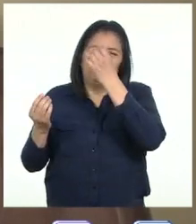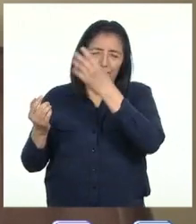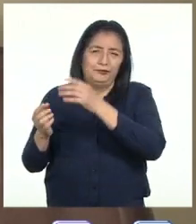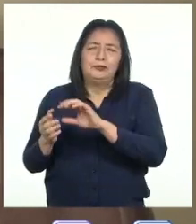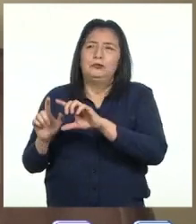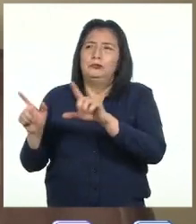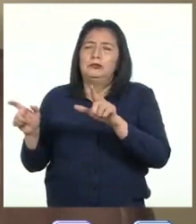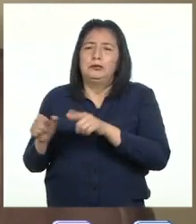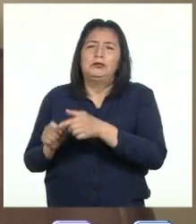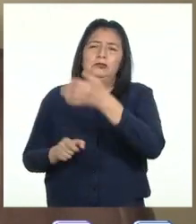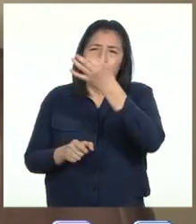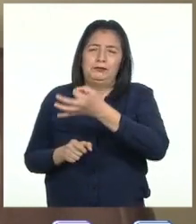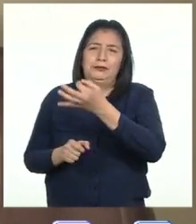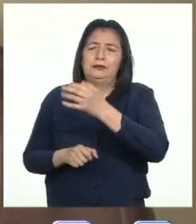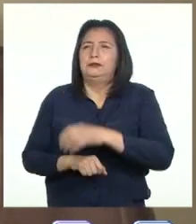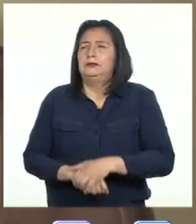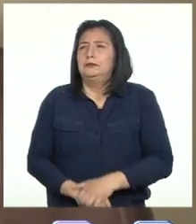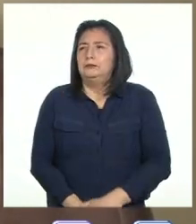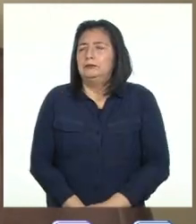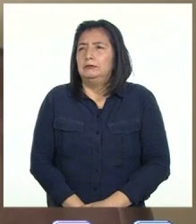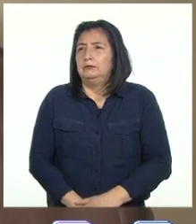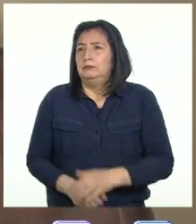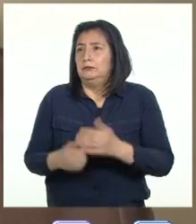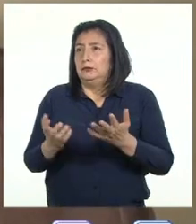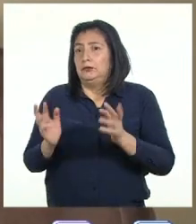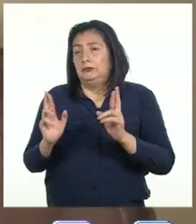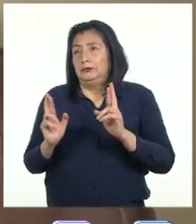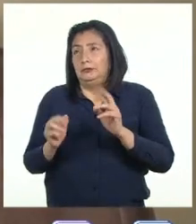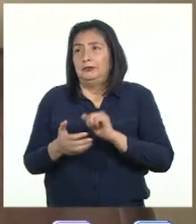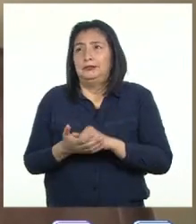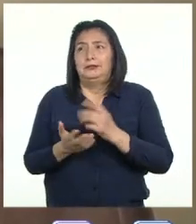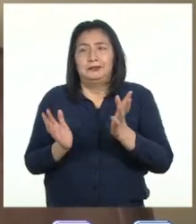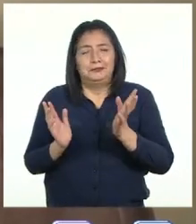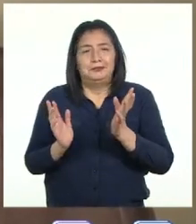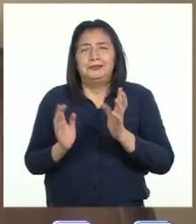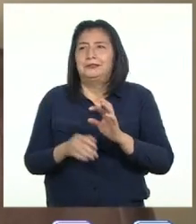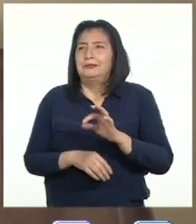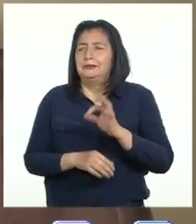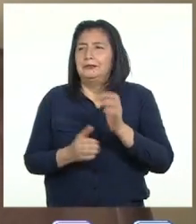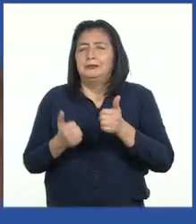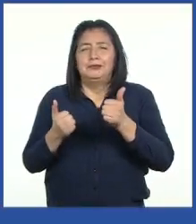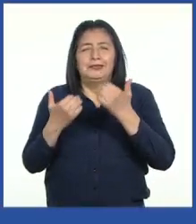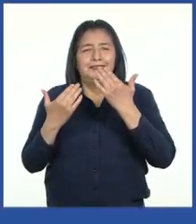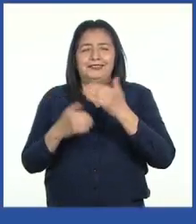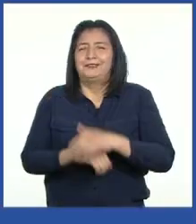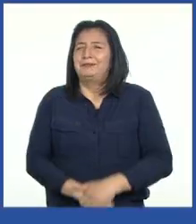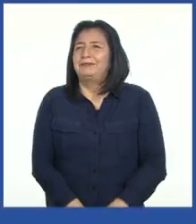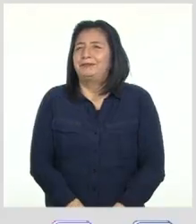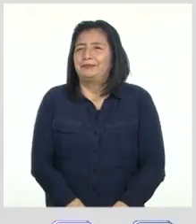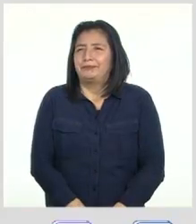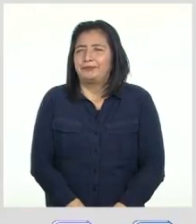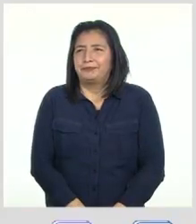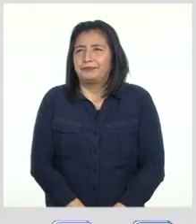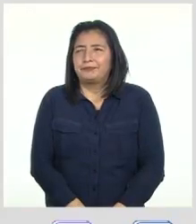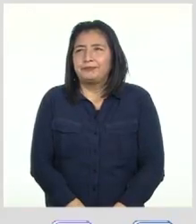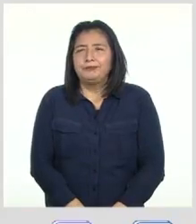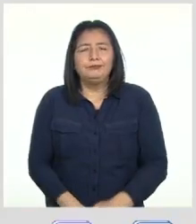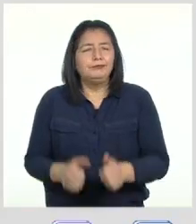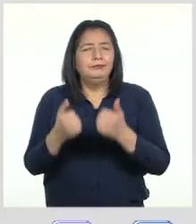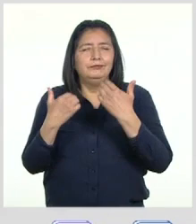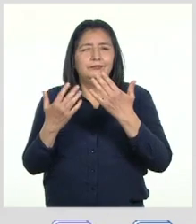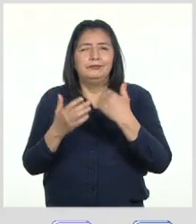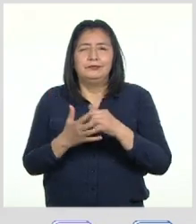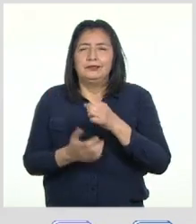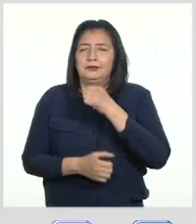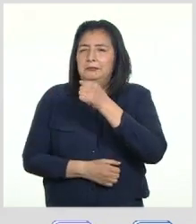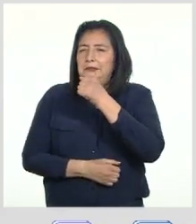oficiales Espero haber contribuido con ustedes Muchas gracias Gracias por